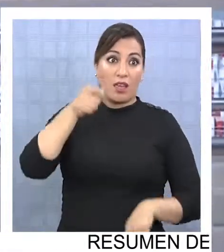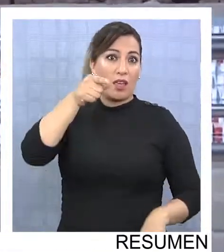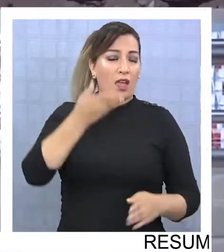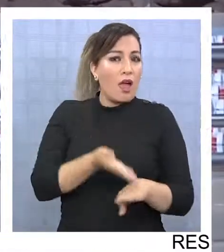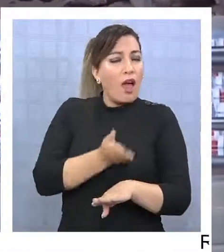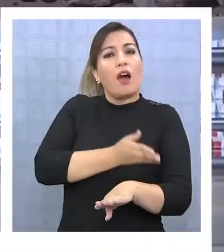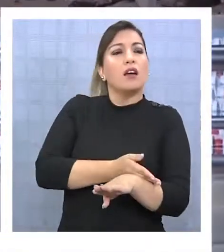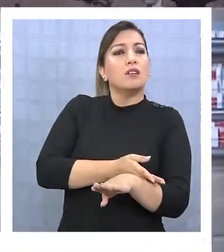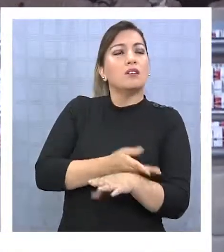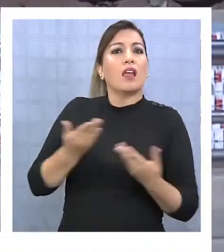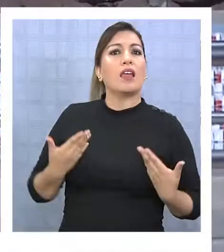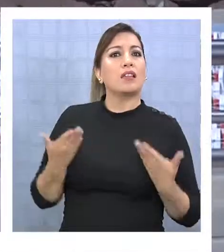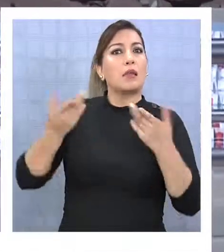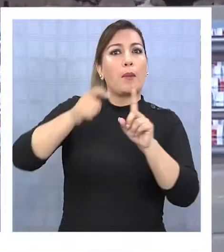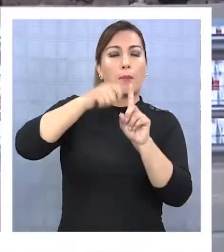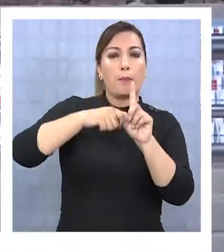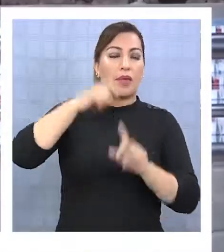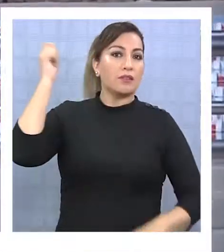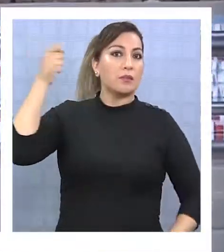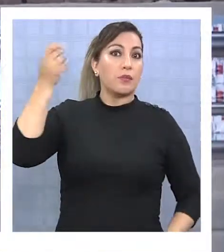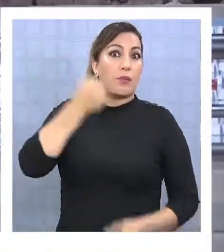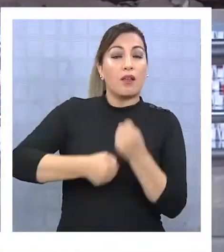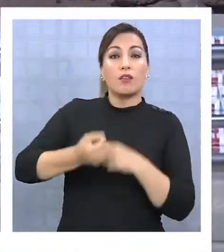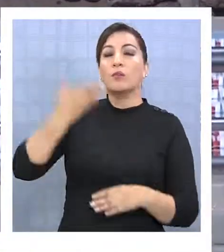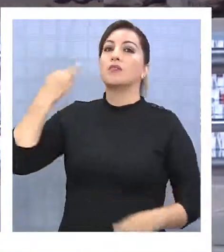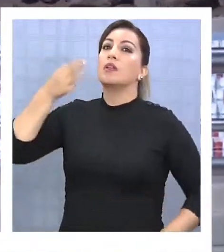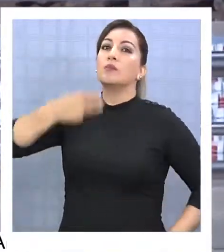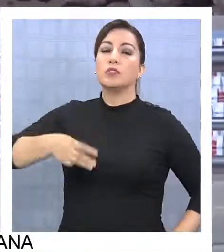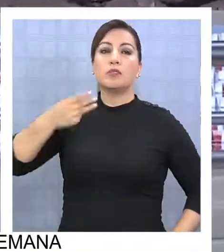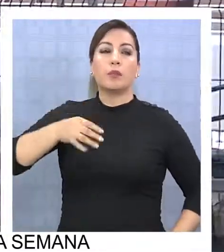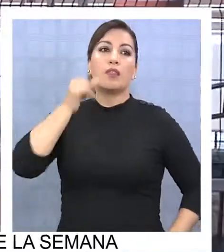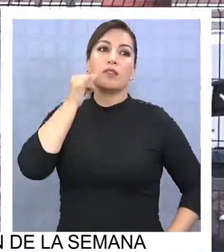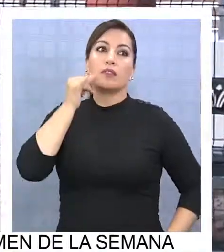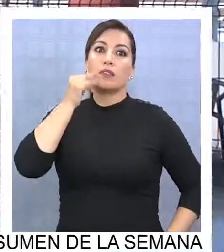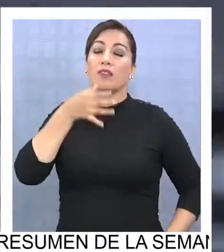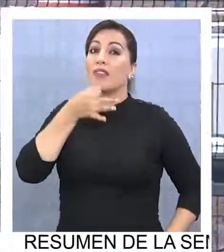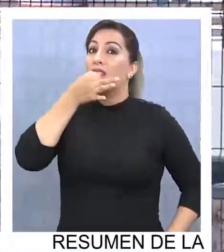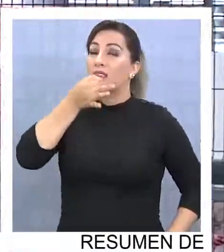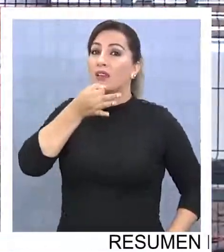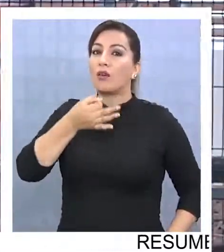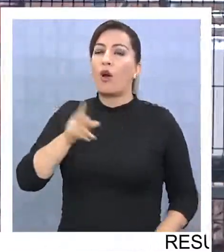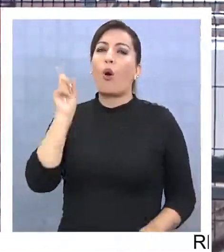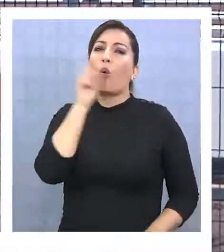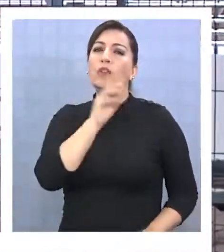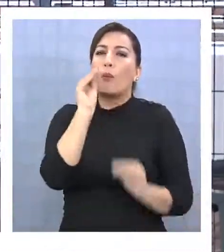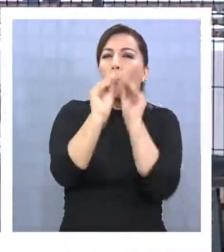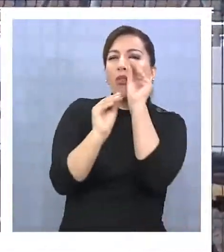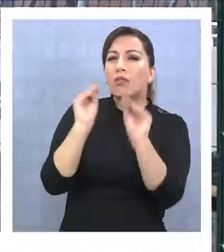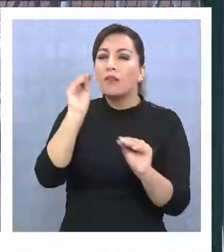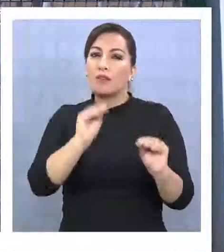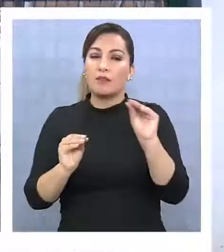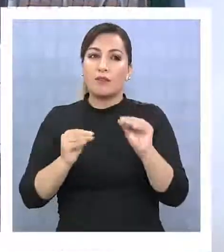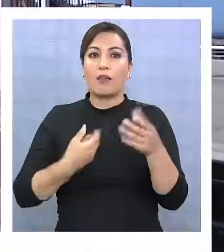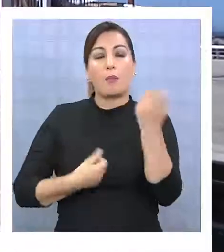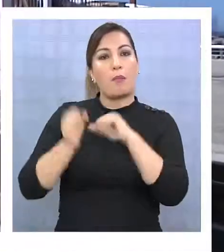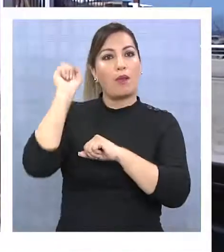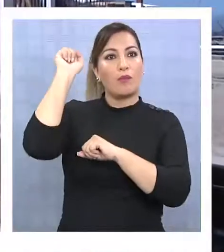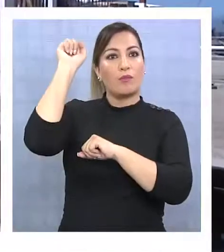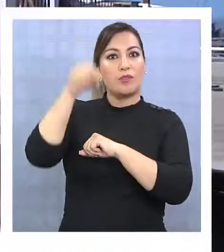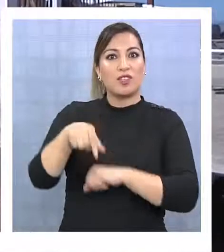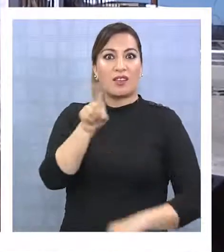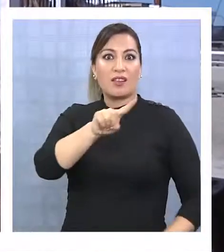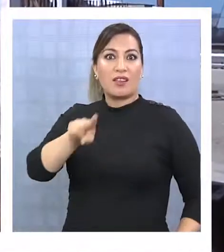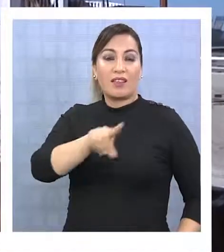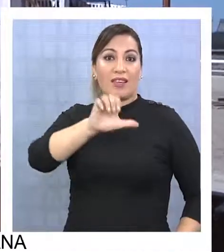bien en un principio sería entregada para septiembre del año pasado, el municipio de Iquique precisó que se están afinando los últimos detalles para la aprobación de la